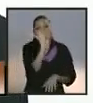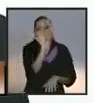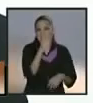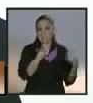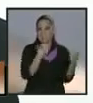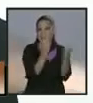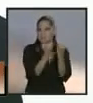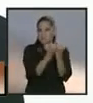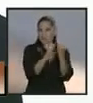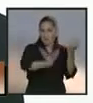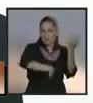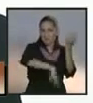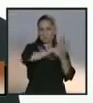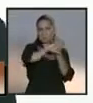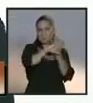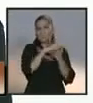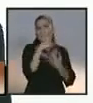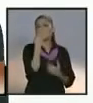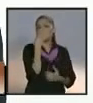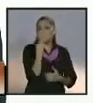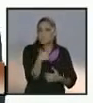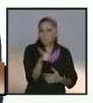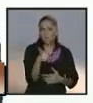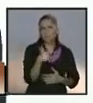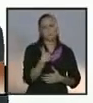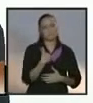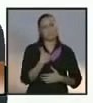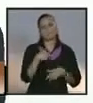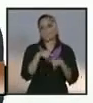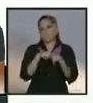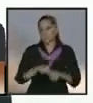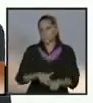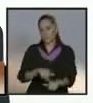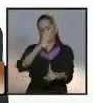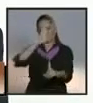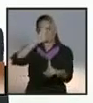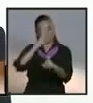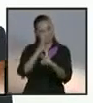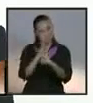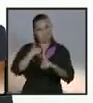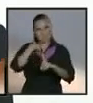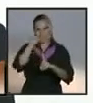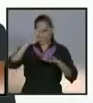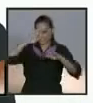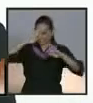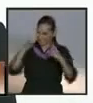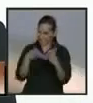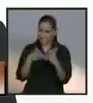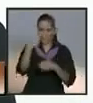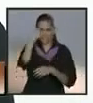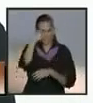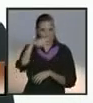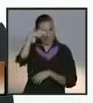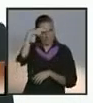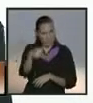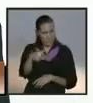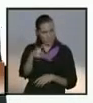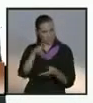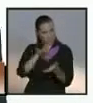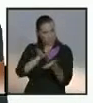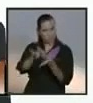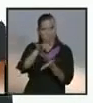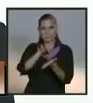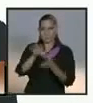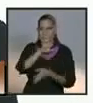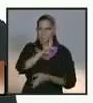insulten. Pero yo me voy a mantener en mi línea de ofrecer una visión coherente a largo plazo para un México moderno, sustentable,